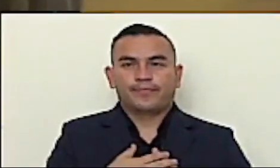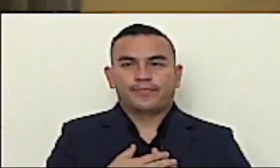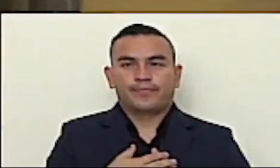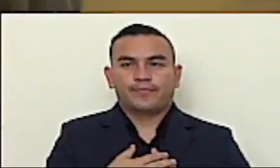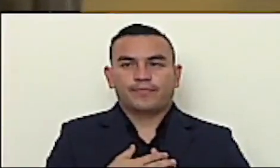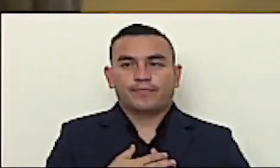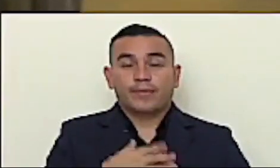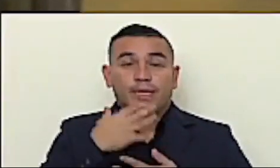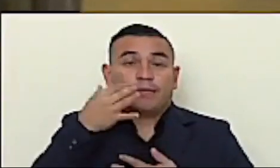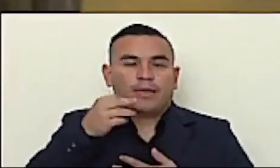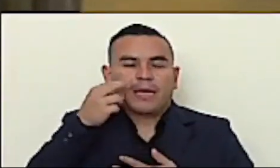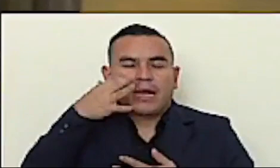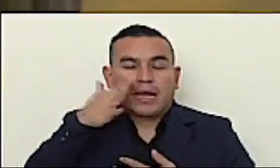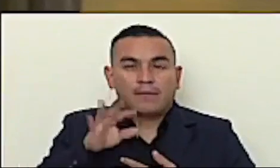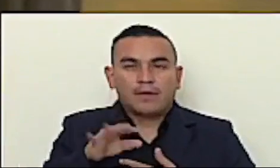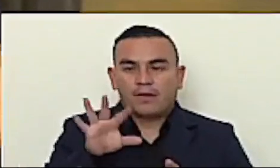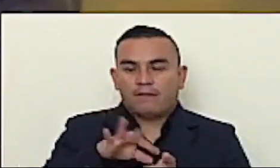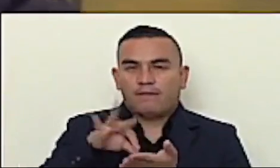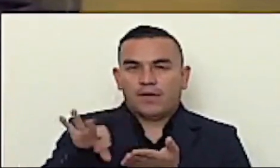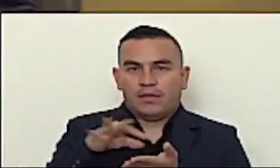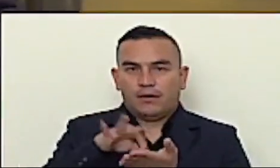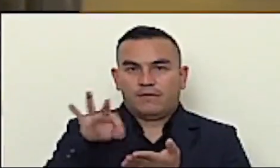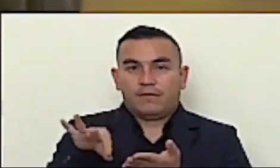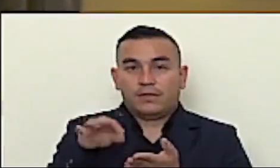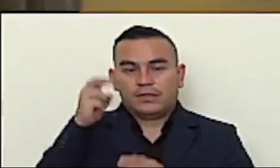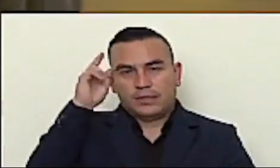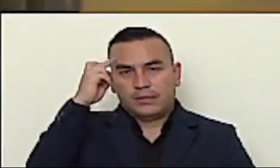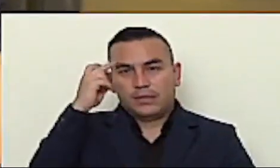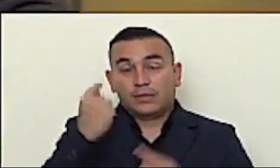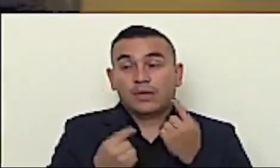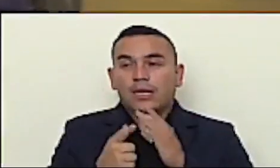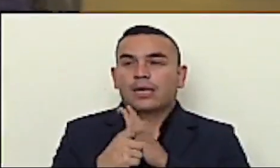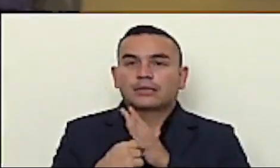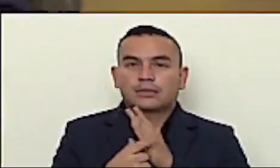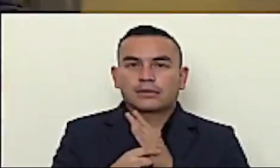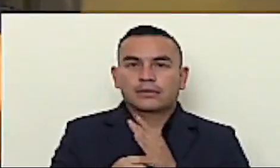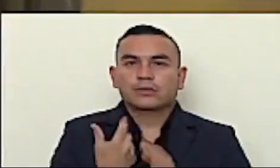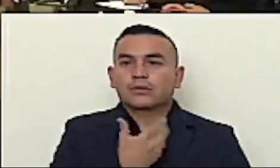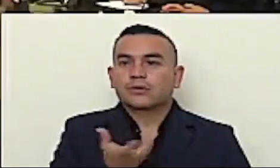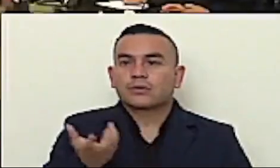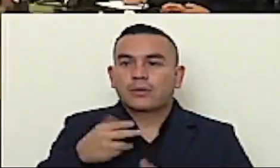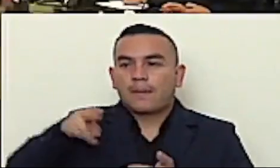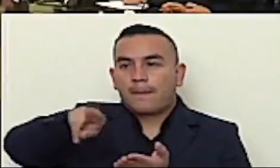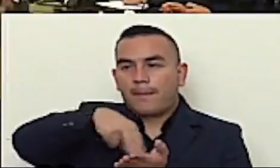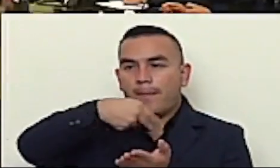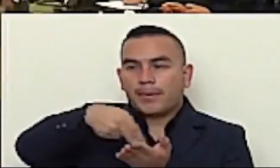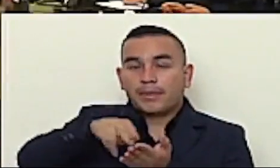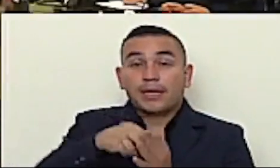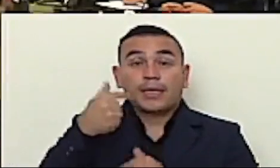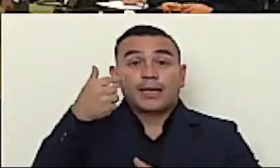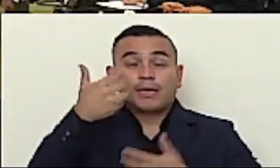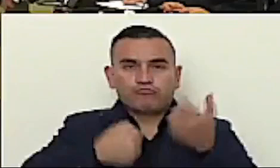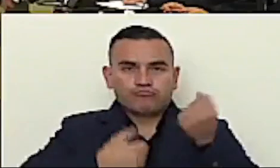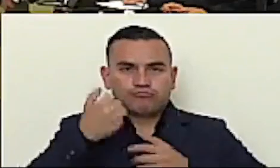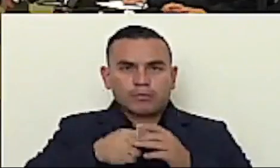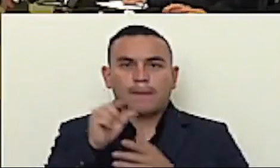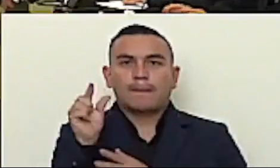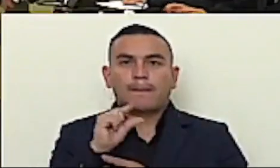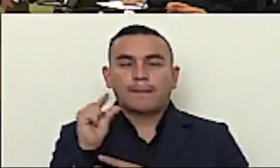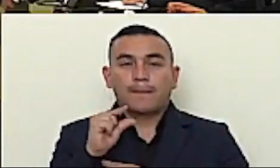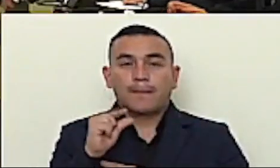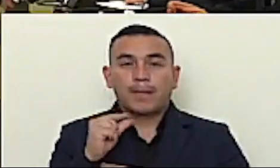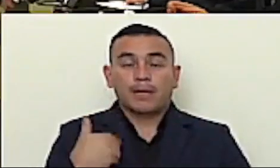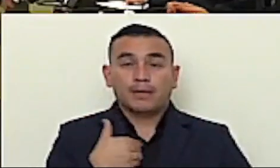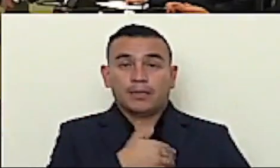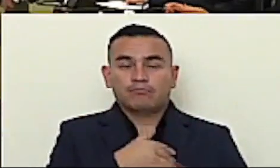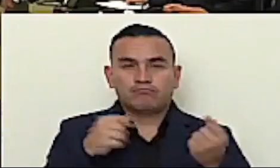Pues si voy a traer frijoles, pues tengo que tener aceite, voy a traer mantequilla, voy a traer leche, pues tengo que tener un permiso del magro y un permiso de mi